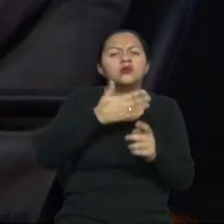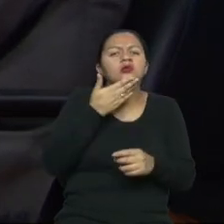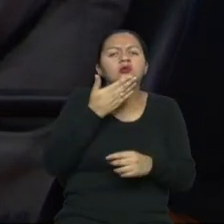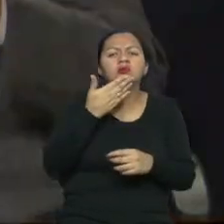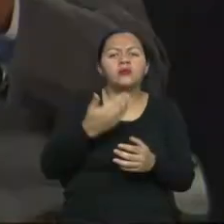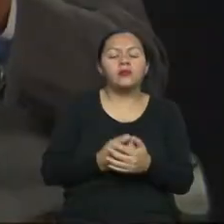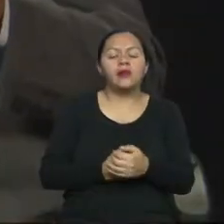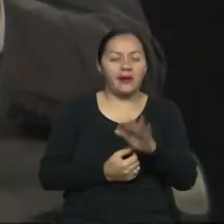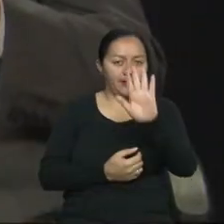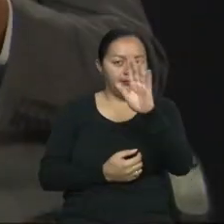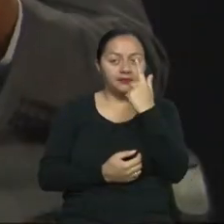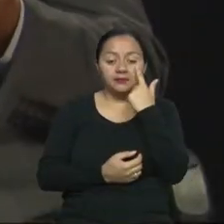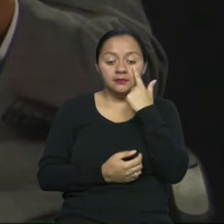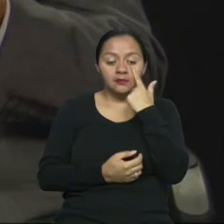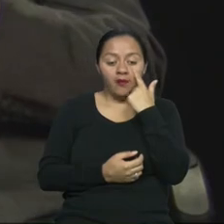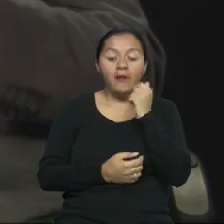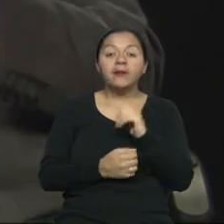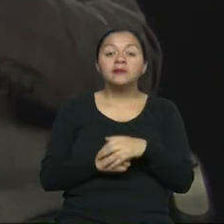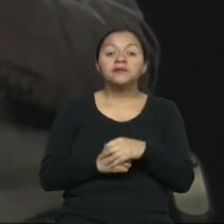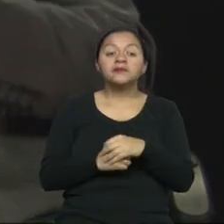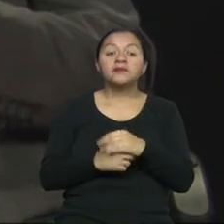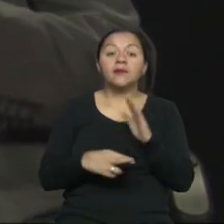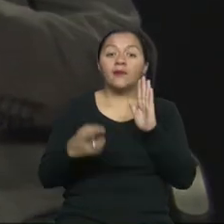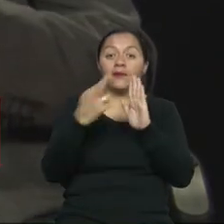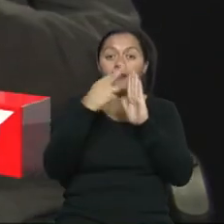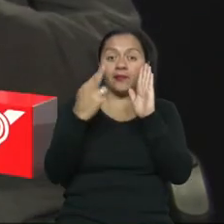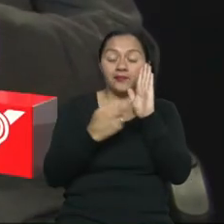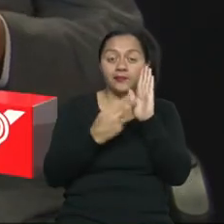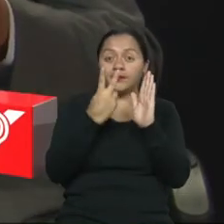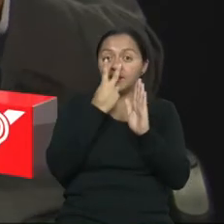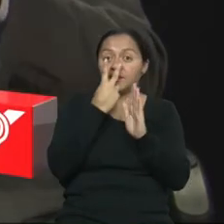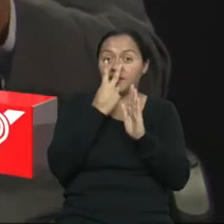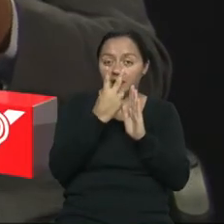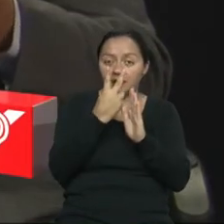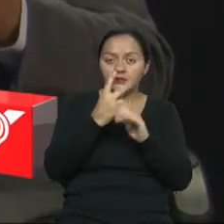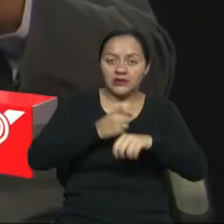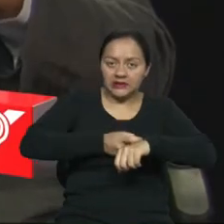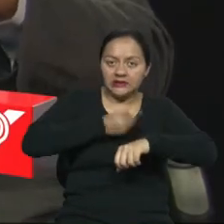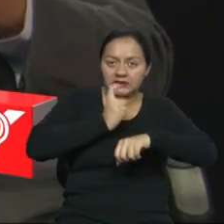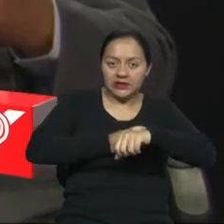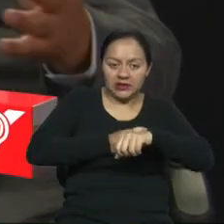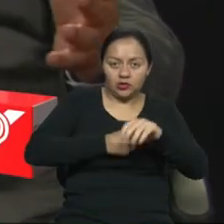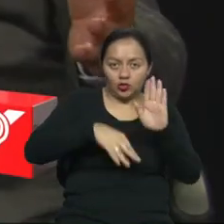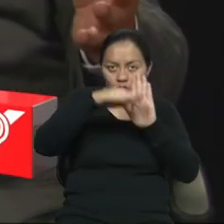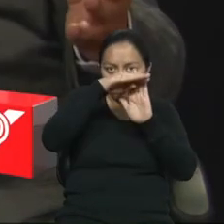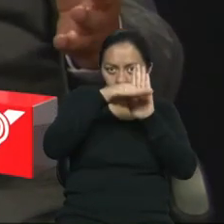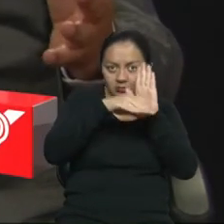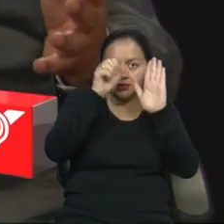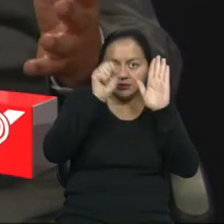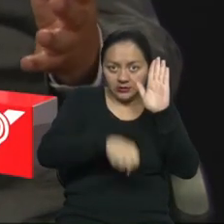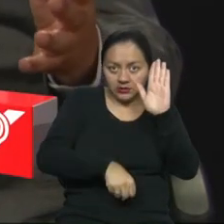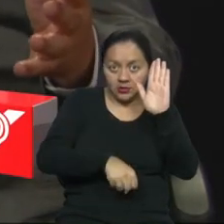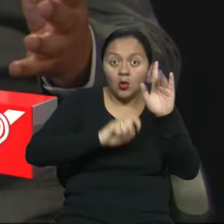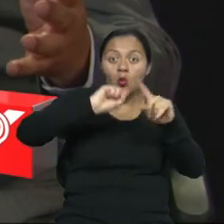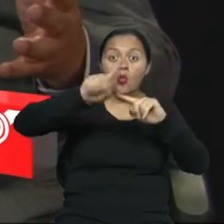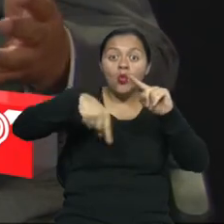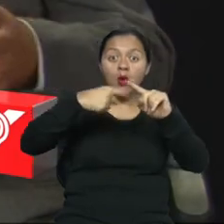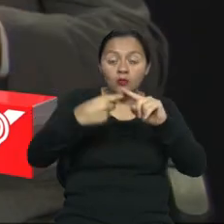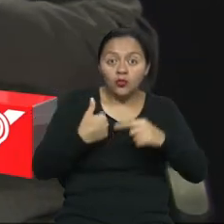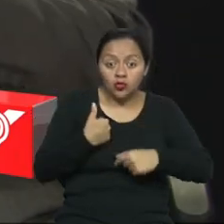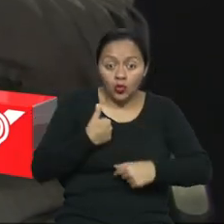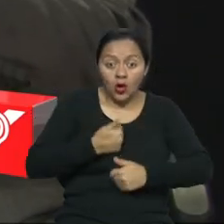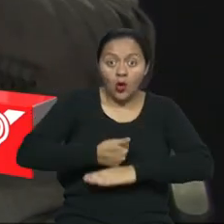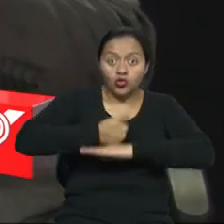No, las normas son estrictas en sus dimensionamientos, pero en su aplicación presenta una gran variedad de soluciones.